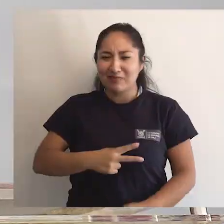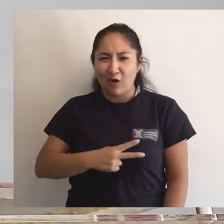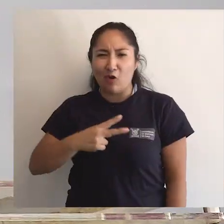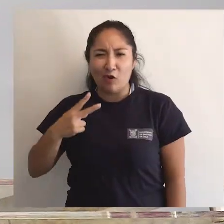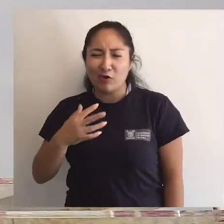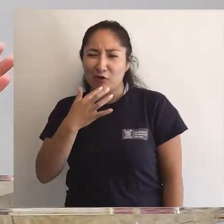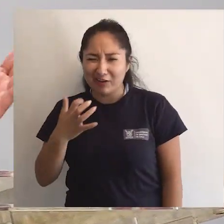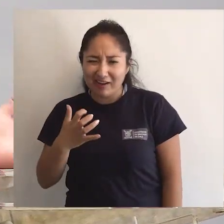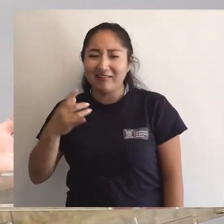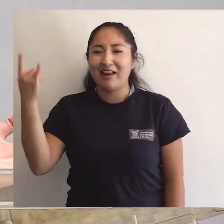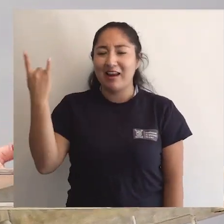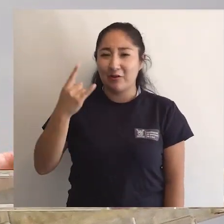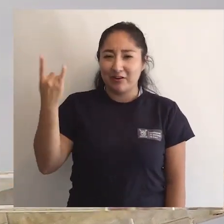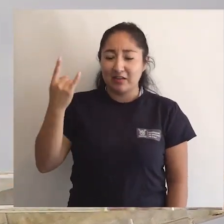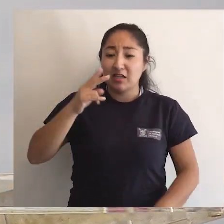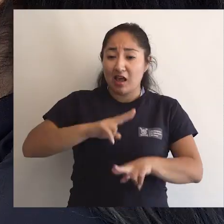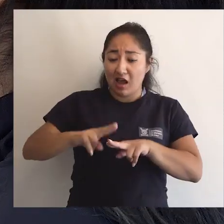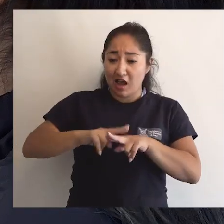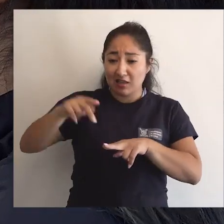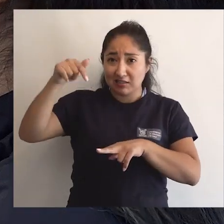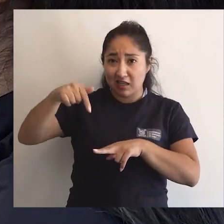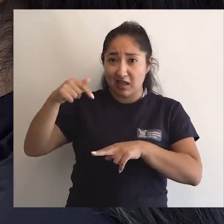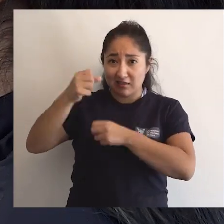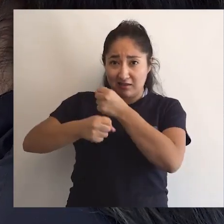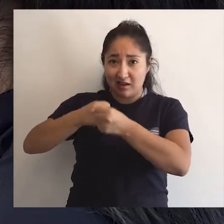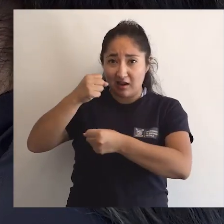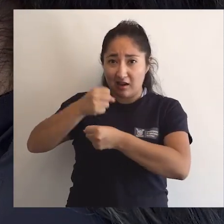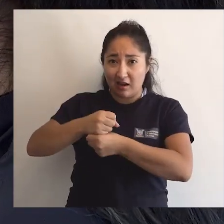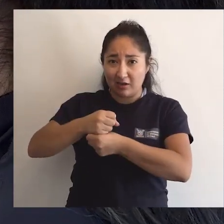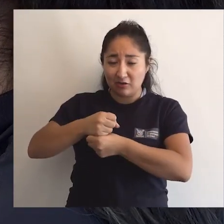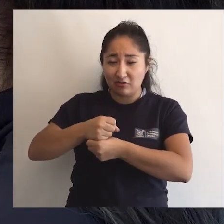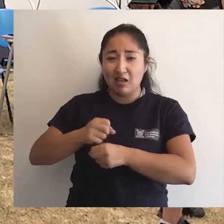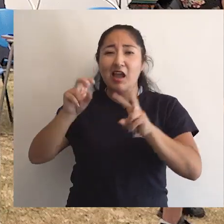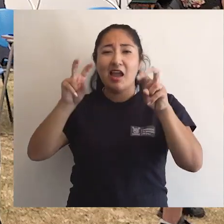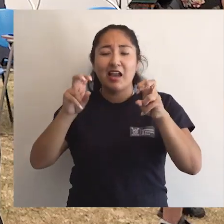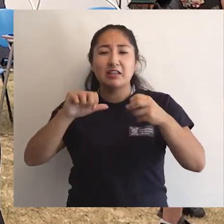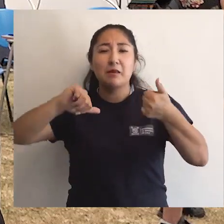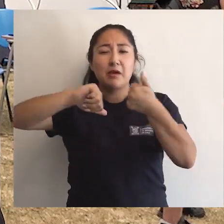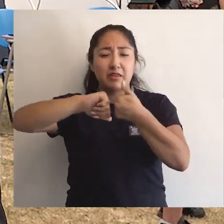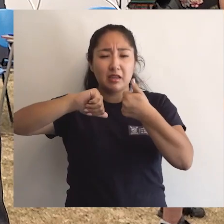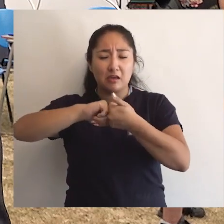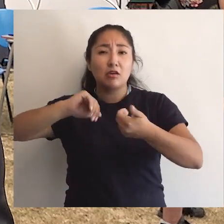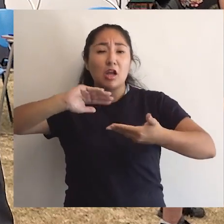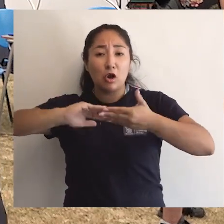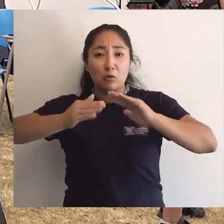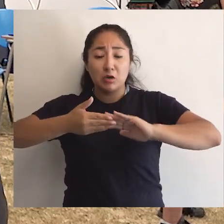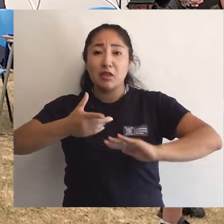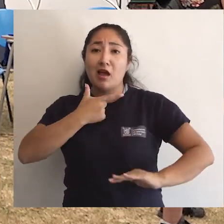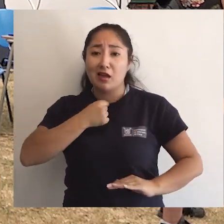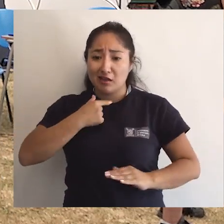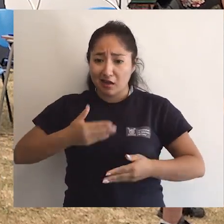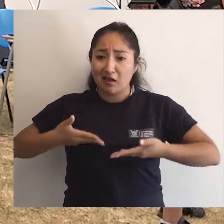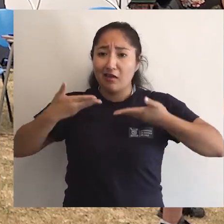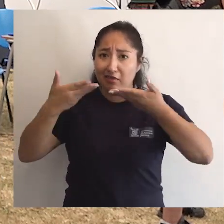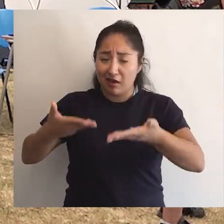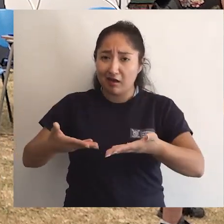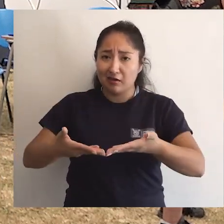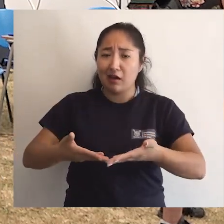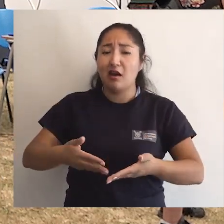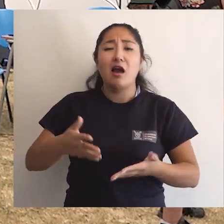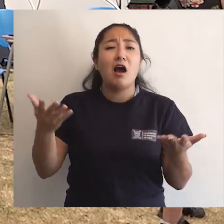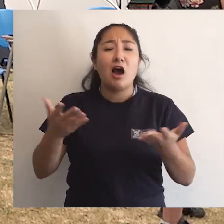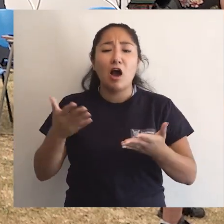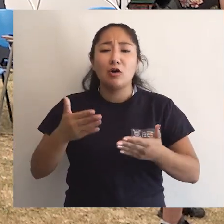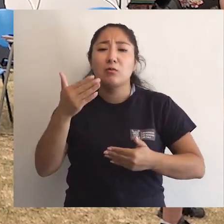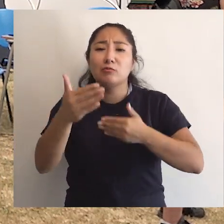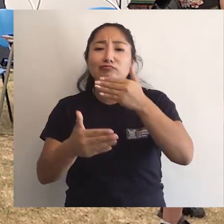honor digamos a lo que la universidad ha hecho estos años en la perspectiva de género que la universidad quiere darle y que la comunidad quiere darle a esta celebración y